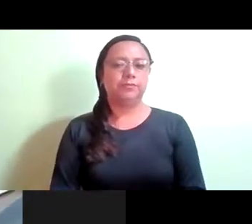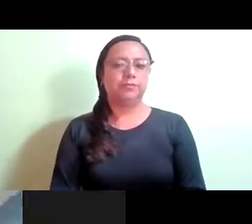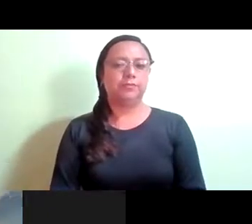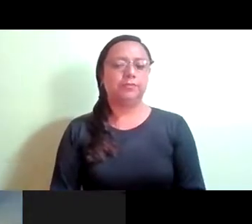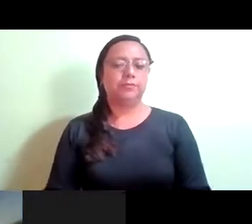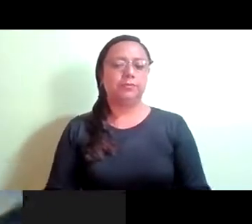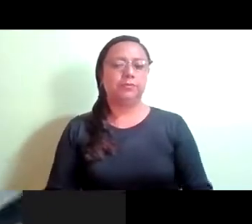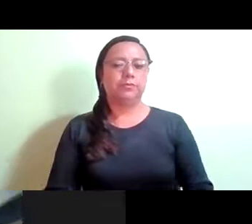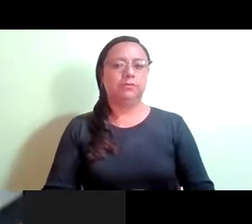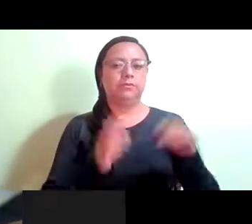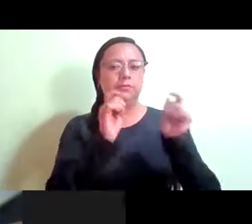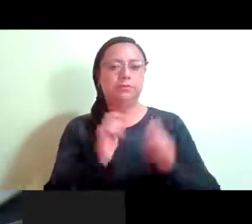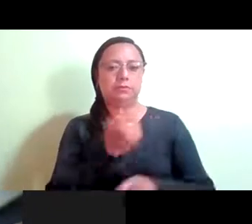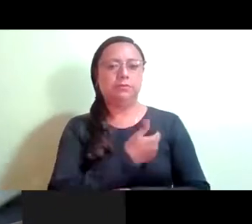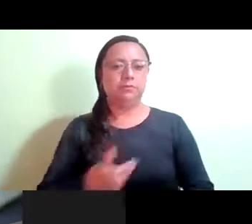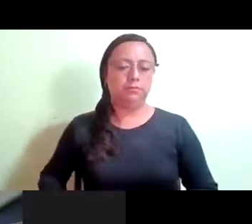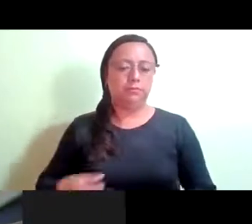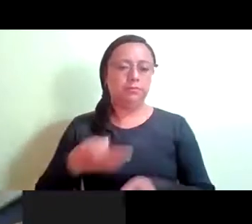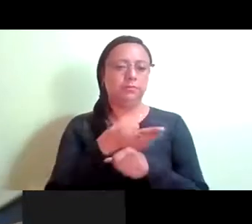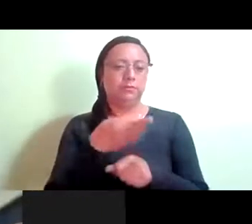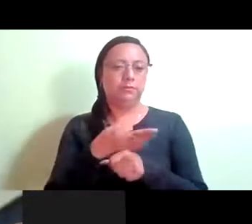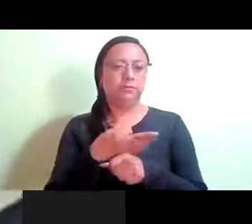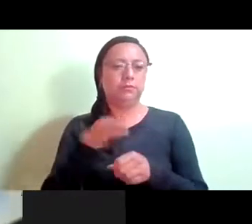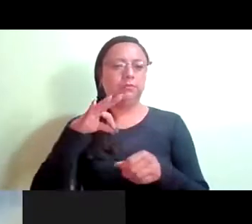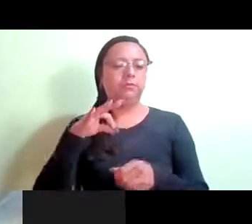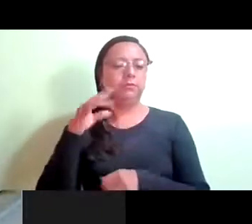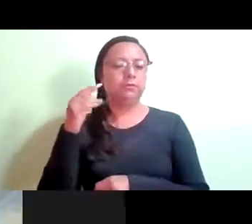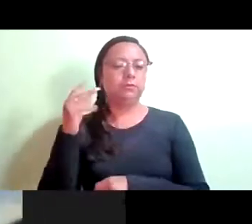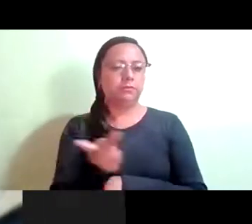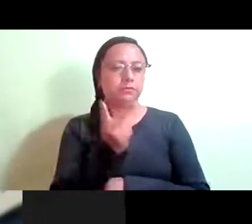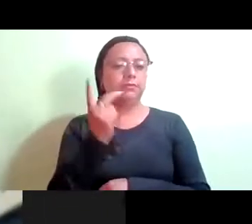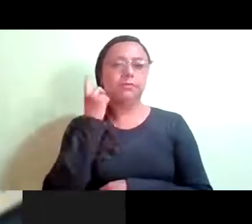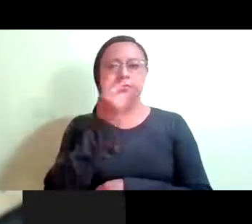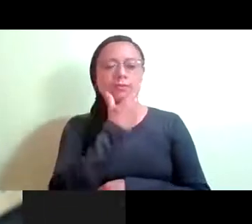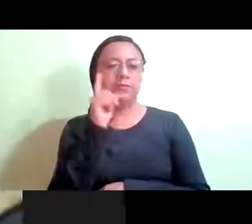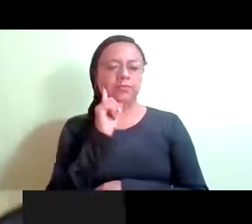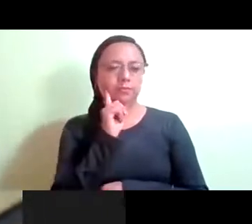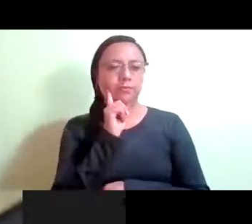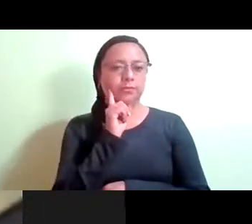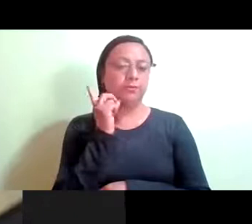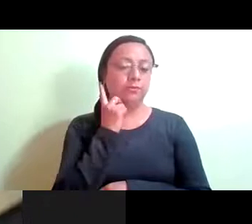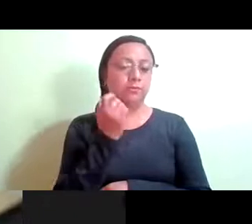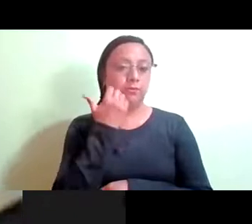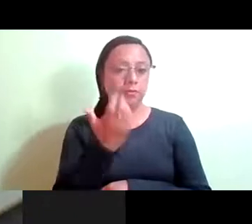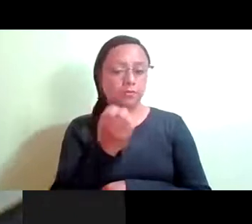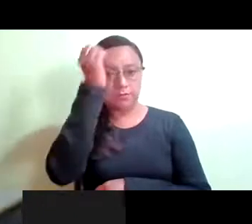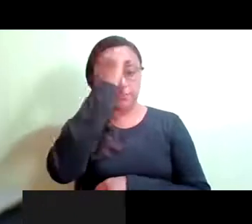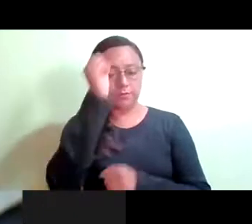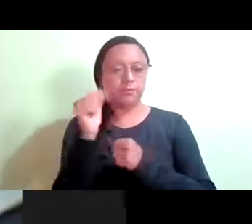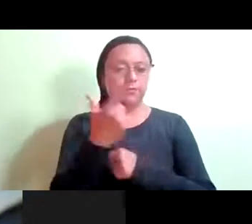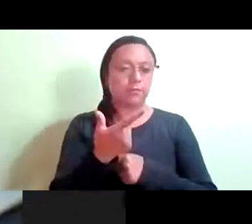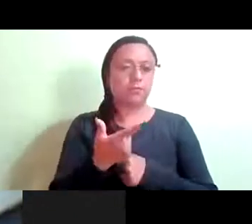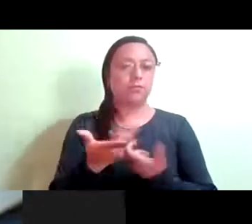Por instrucciones de la presidencia se consulta a las diputadas y diputados si desean hacer uso de la voz sobre la realización del